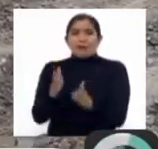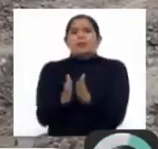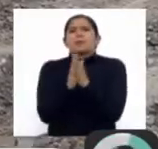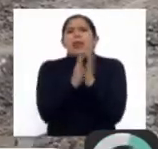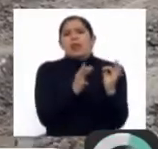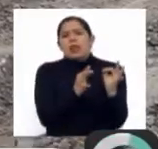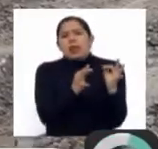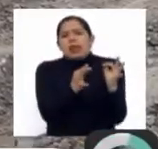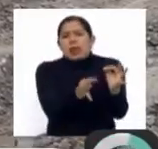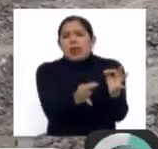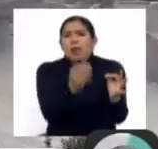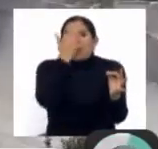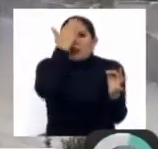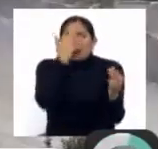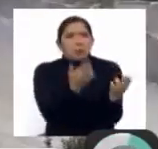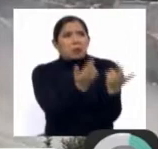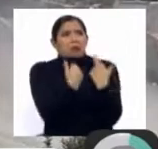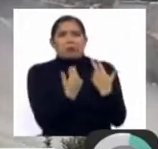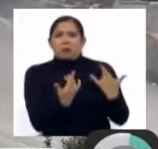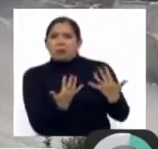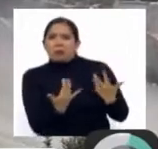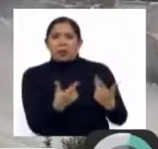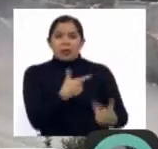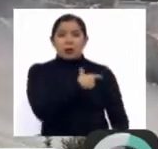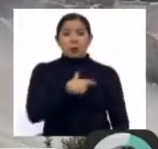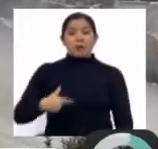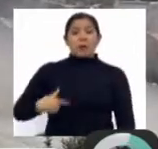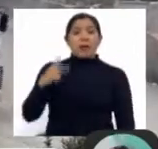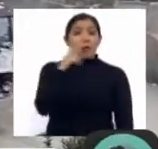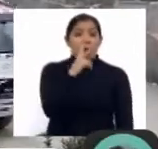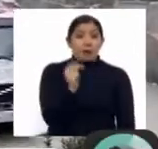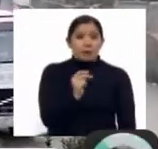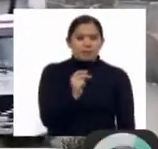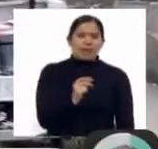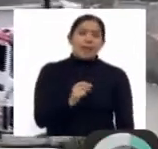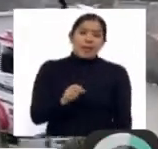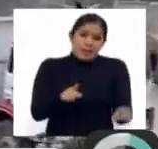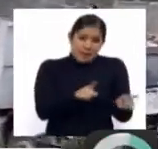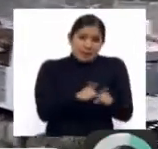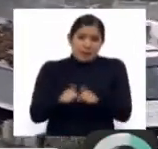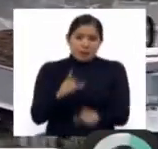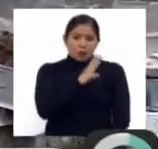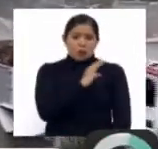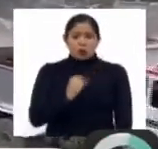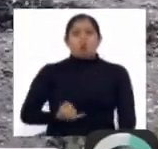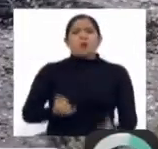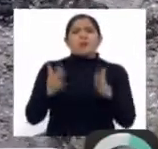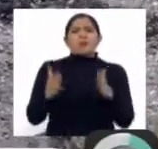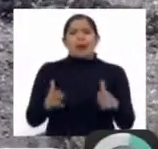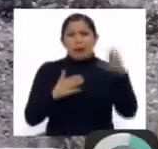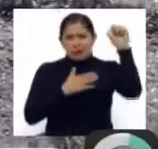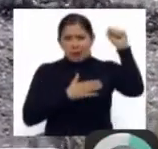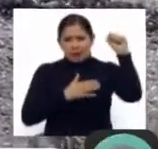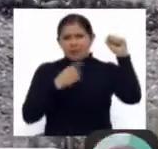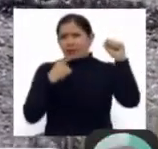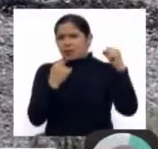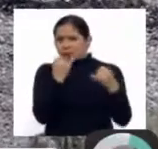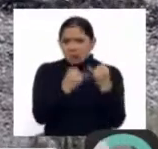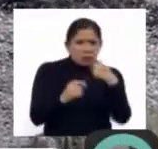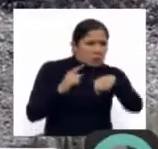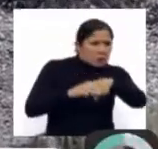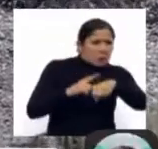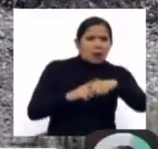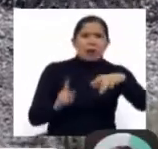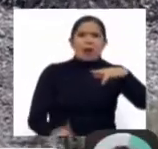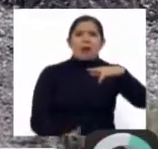el mismo que aún no fue respondido por la gobernación de La Paz. Además, el concejal Jorge Silva manifestó que en las últimas horas apareció